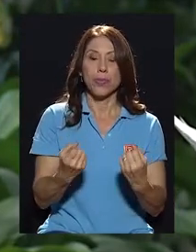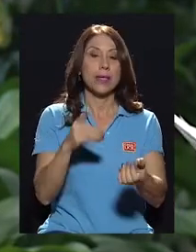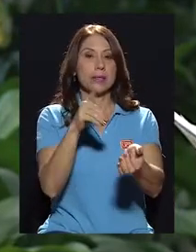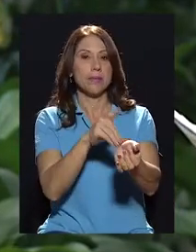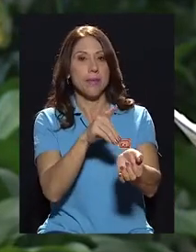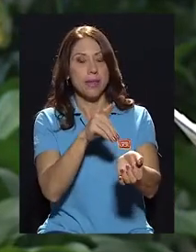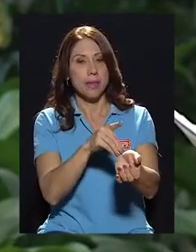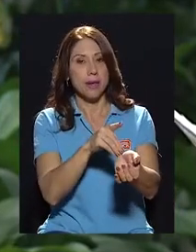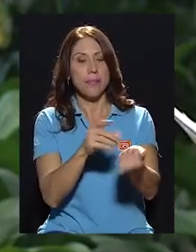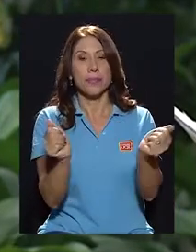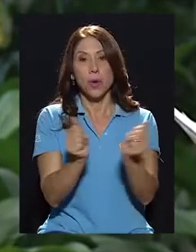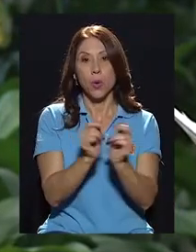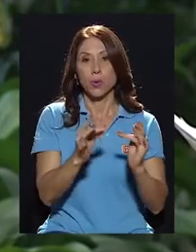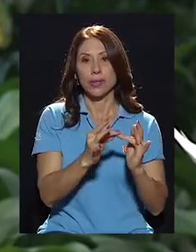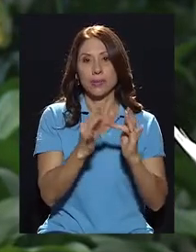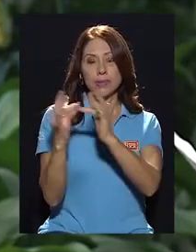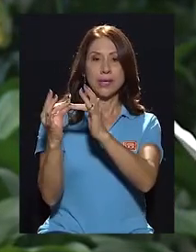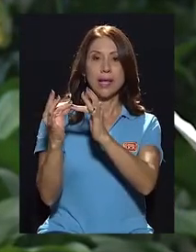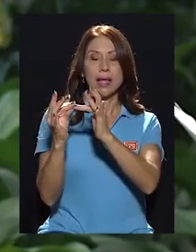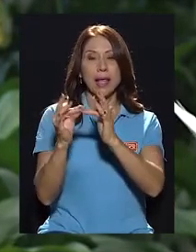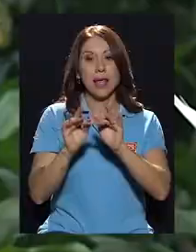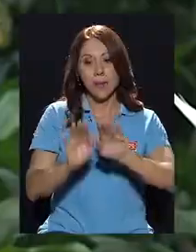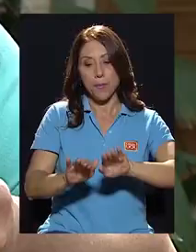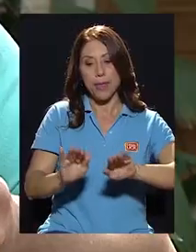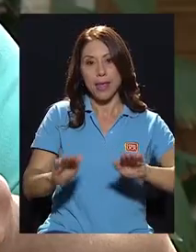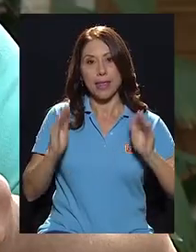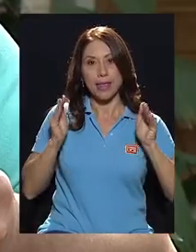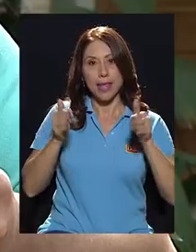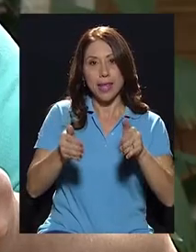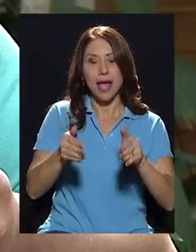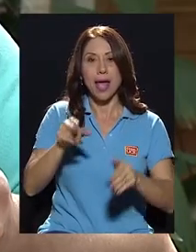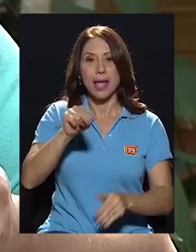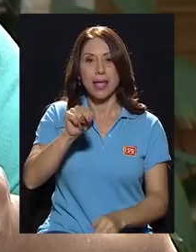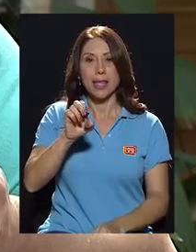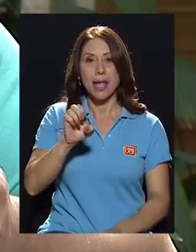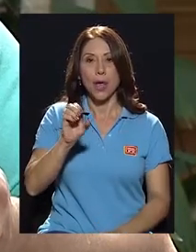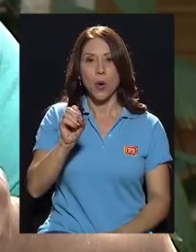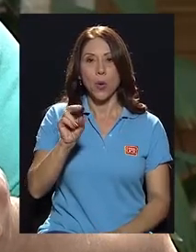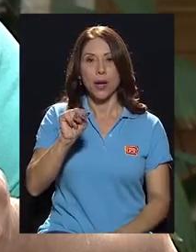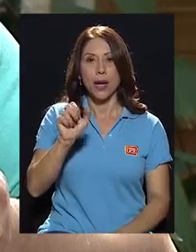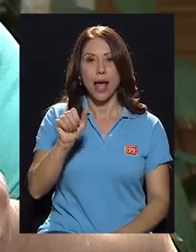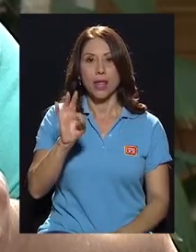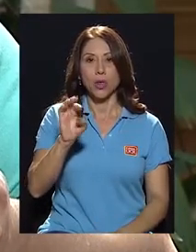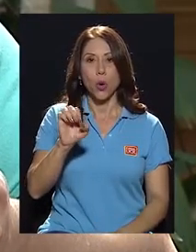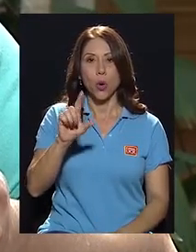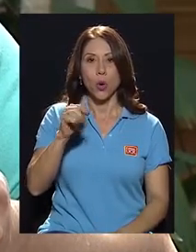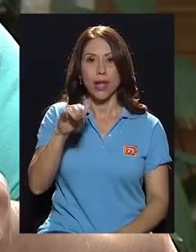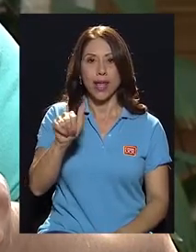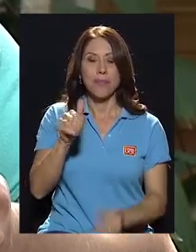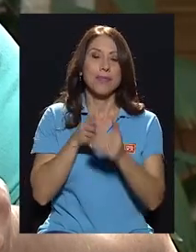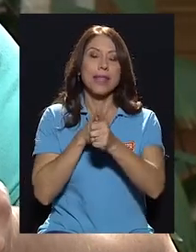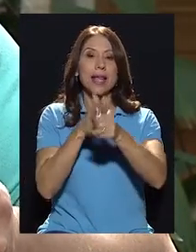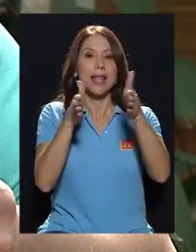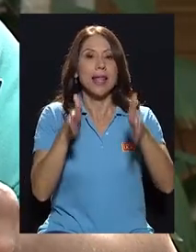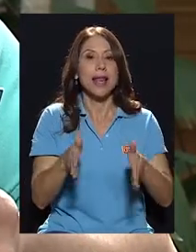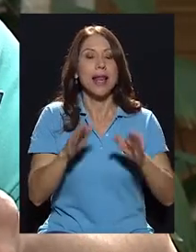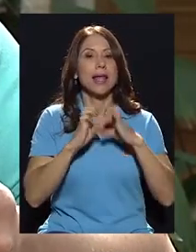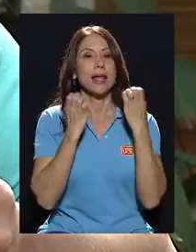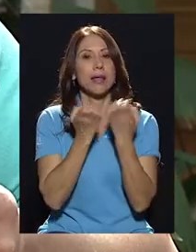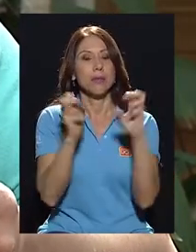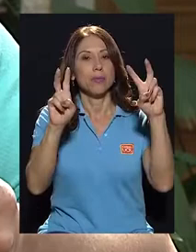Es médica con una especialidad en pediatría y neonatología. Y lidera el equipo de temas de salud